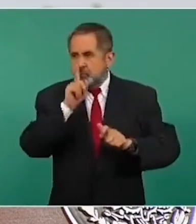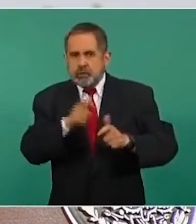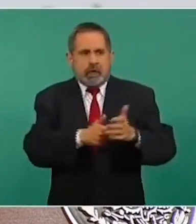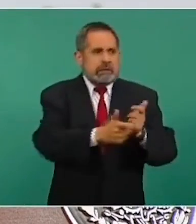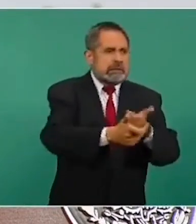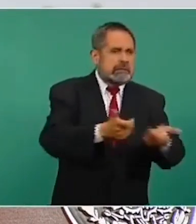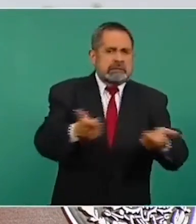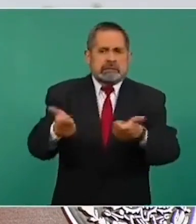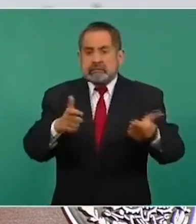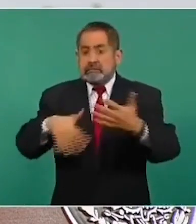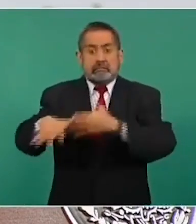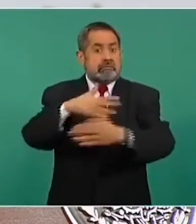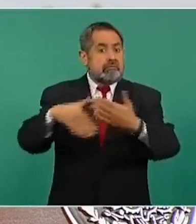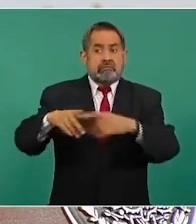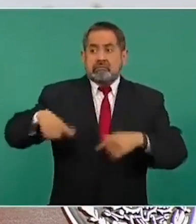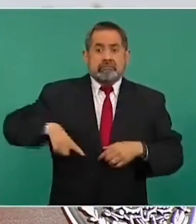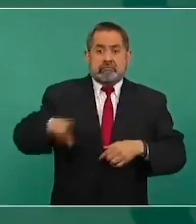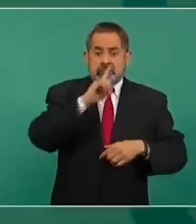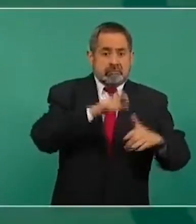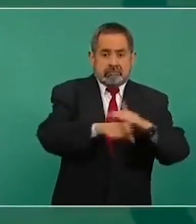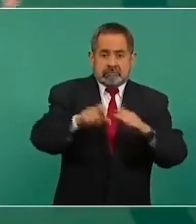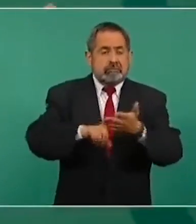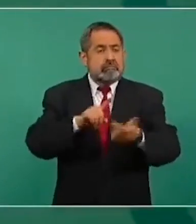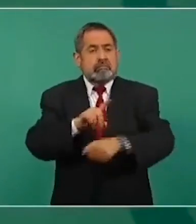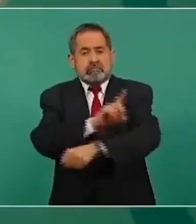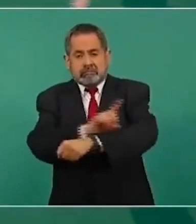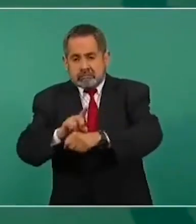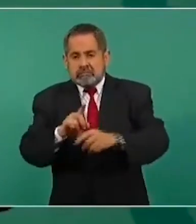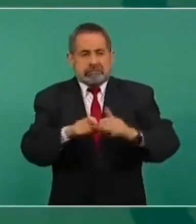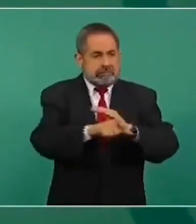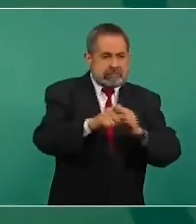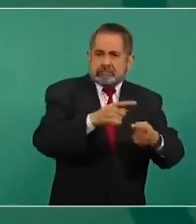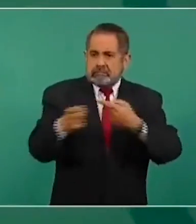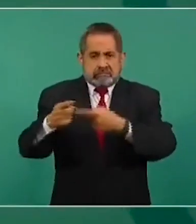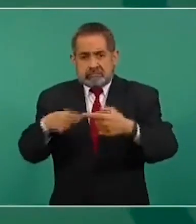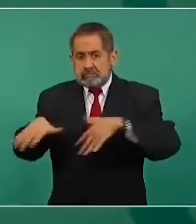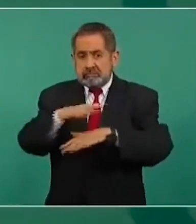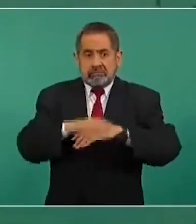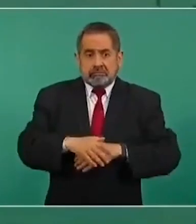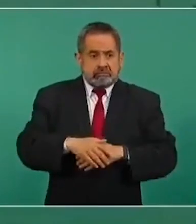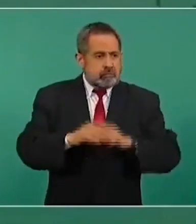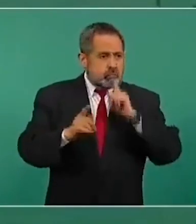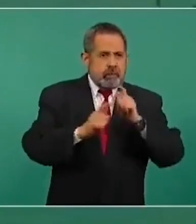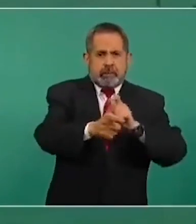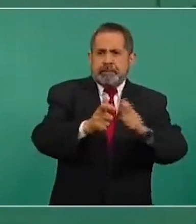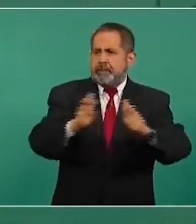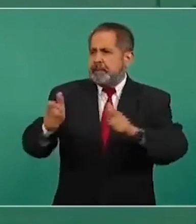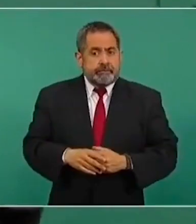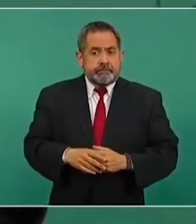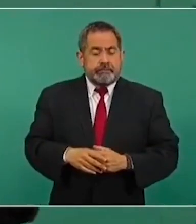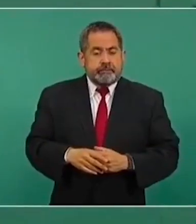todo el gobierno, delegados, todo, comprados a todos.